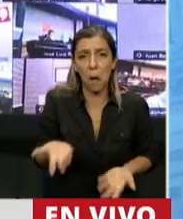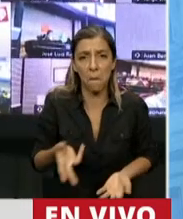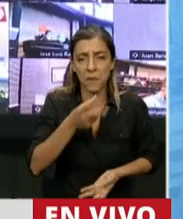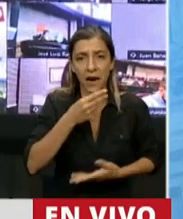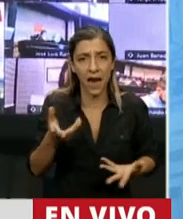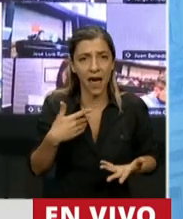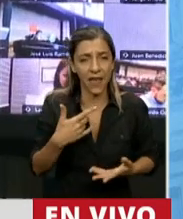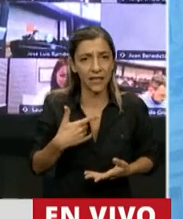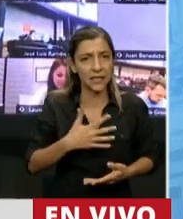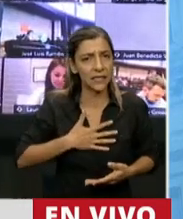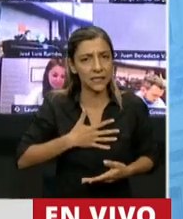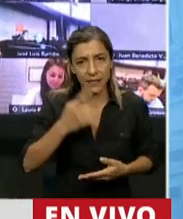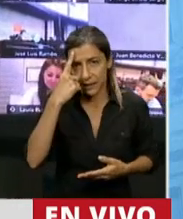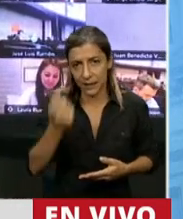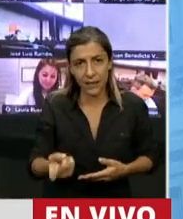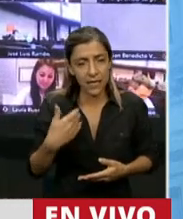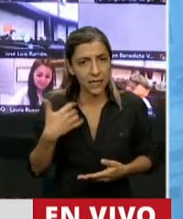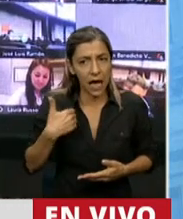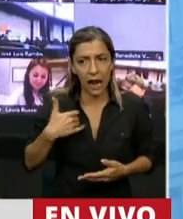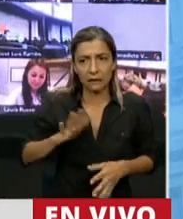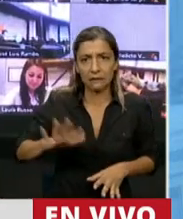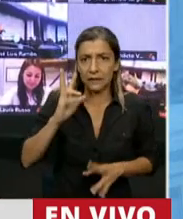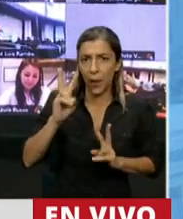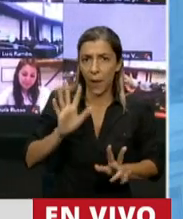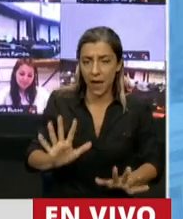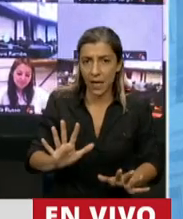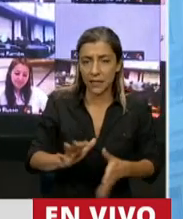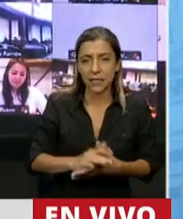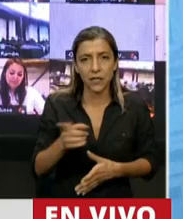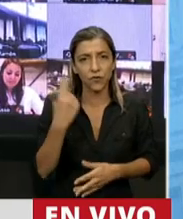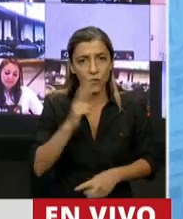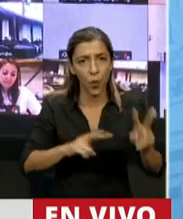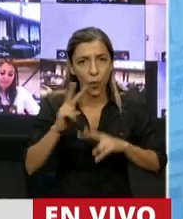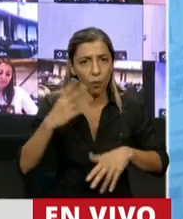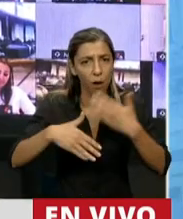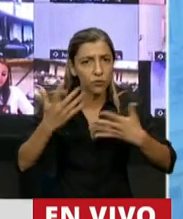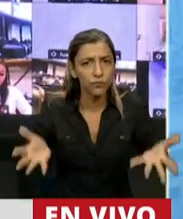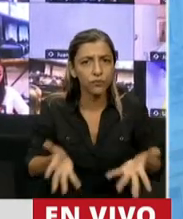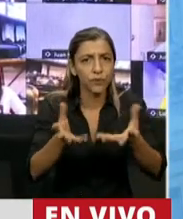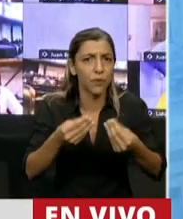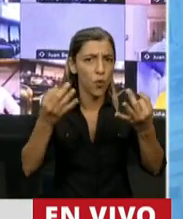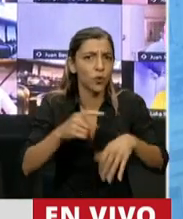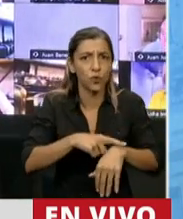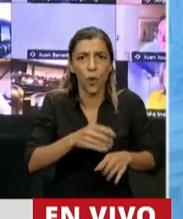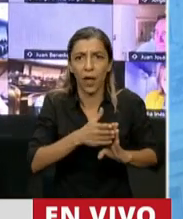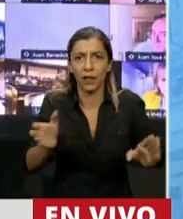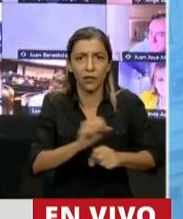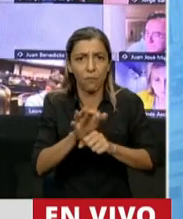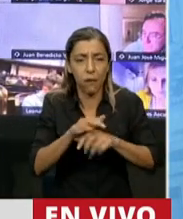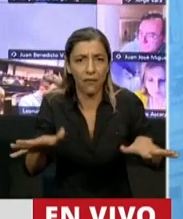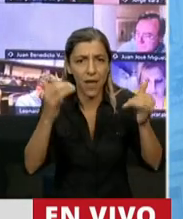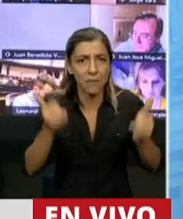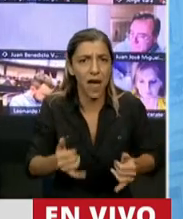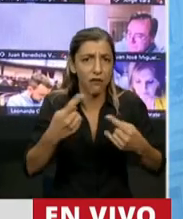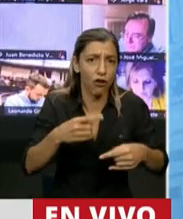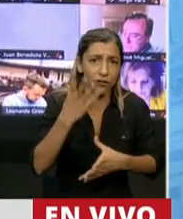que se cae a pedazos y queremos tratar de salir adelante sobre una pandemia que nos pega de frente con aciertos y con